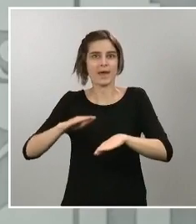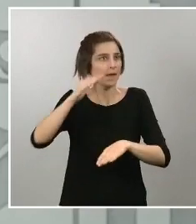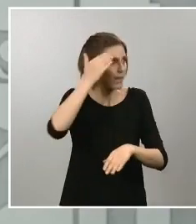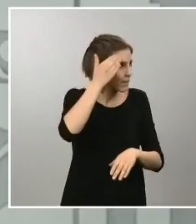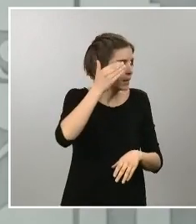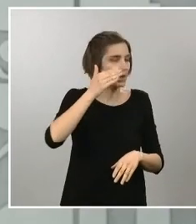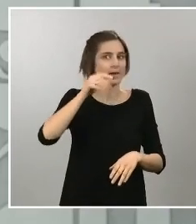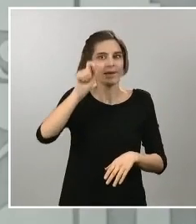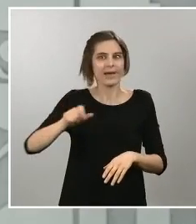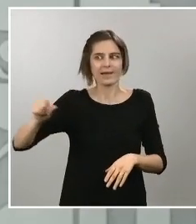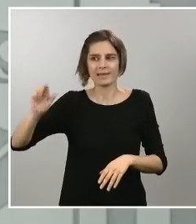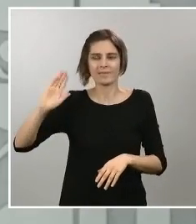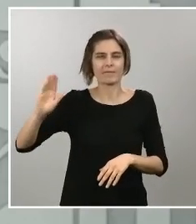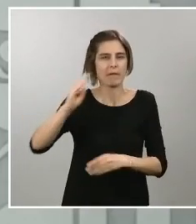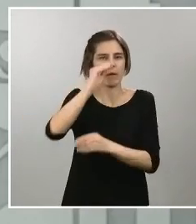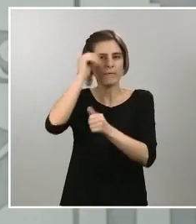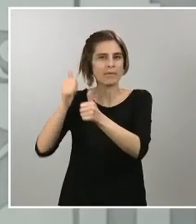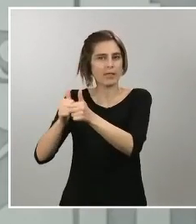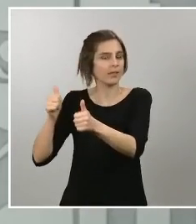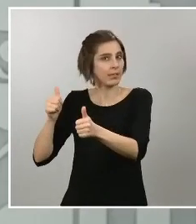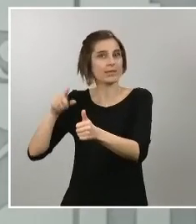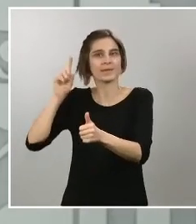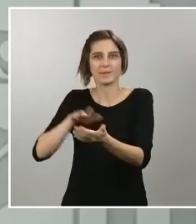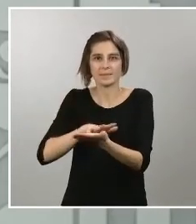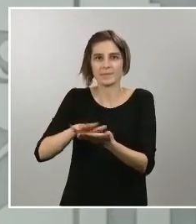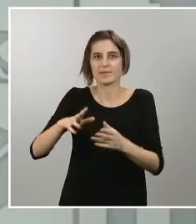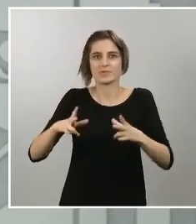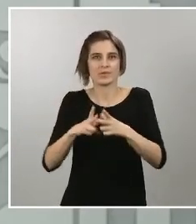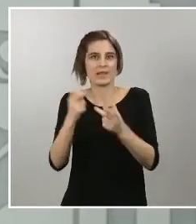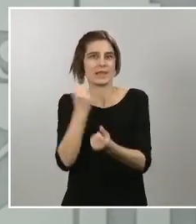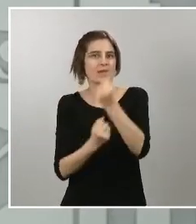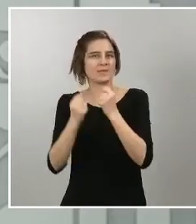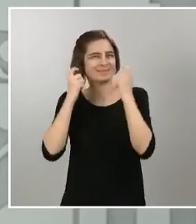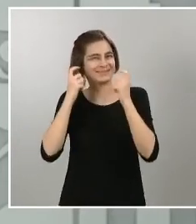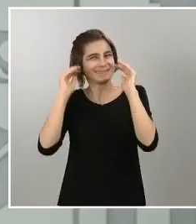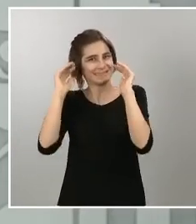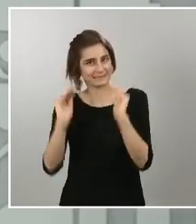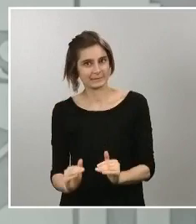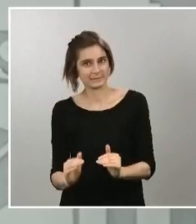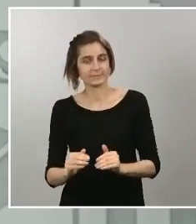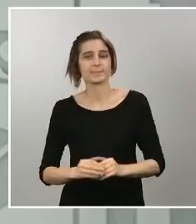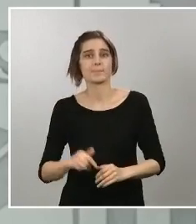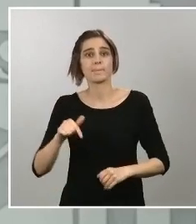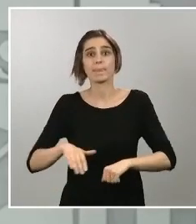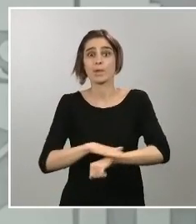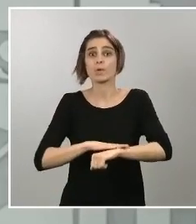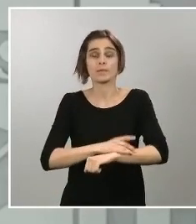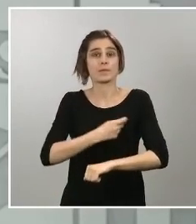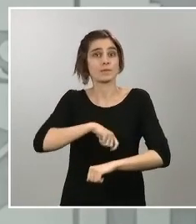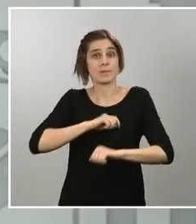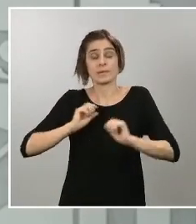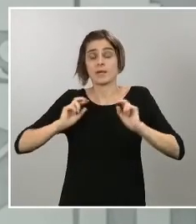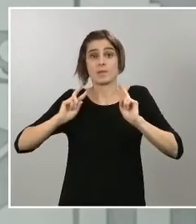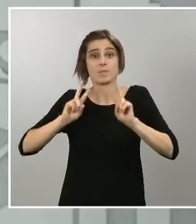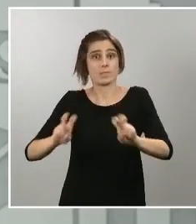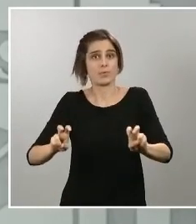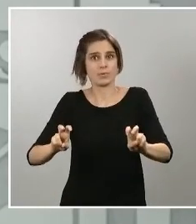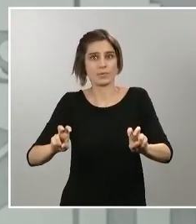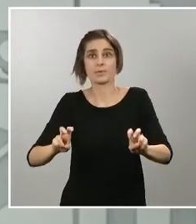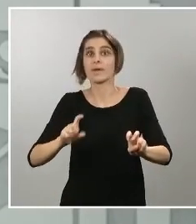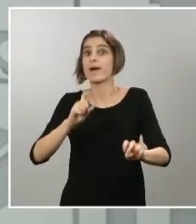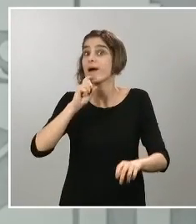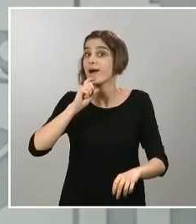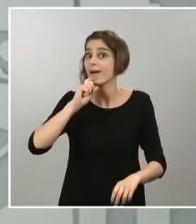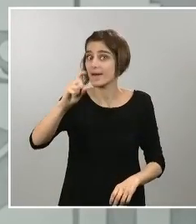económico. Desde el Gobierno de España venimos advirtiendo, desde el primer día, desde el primer momento, que estamos analizando